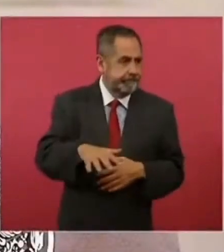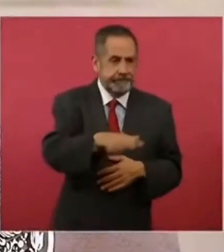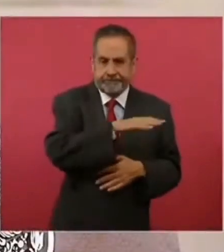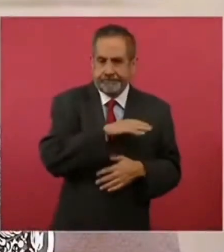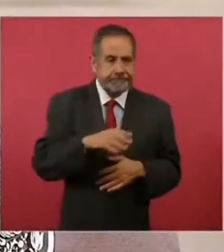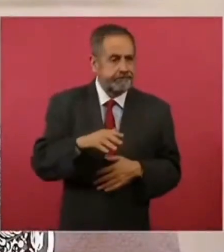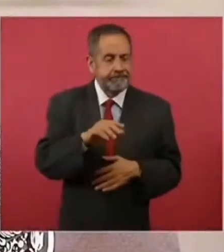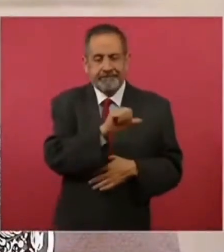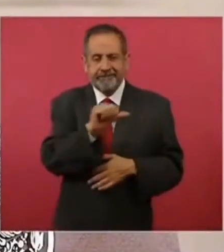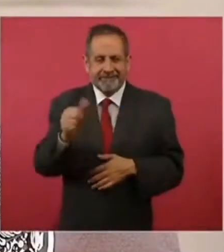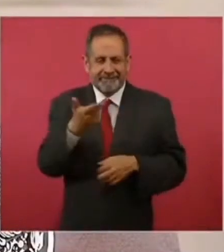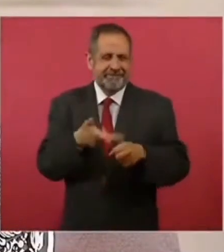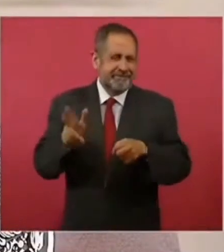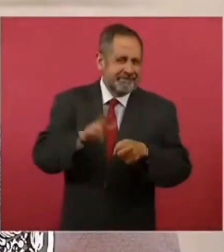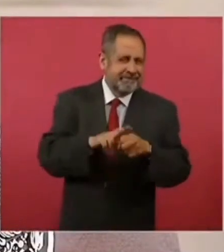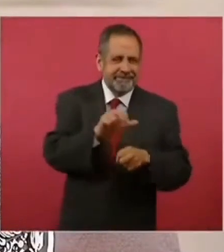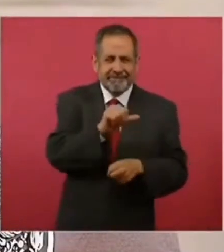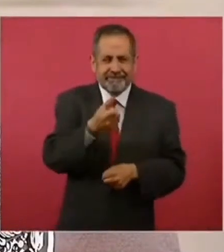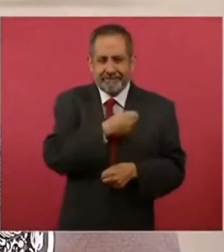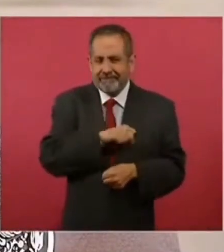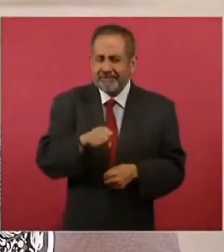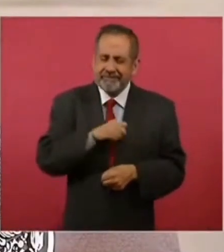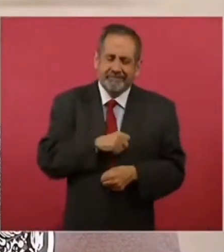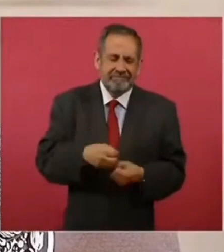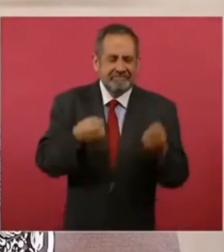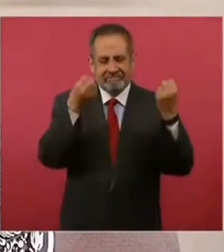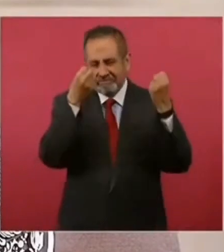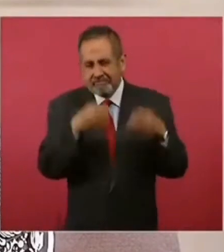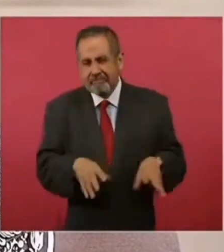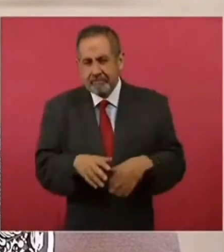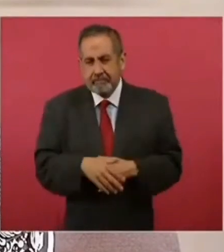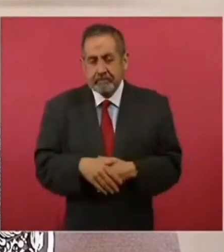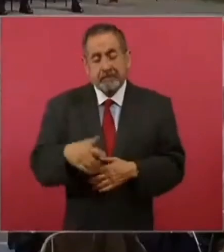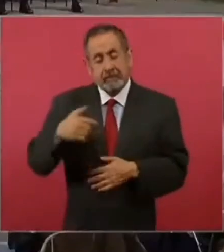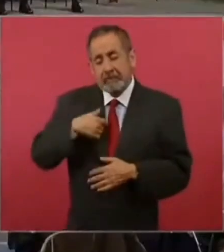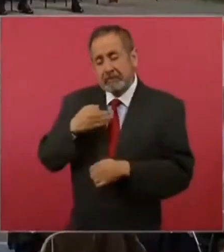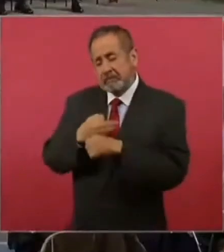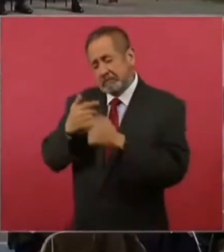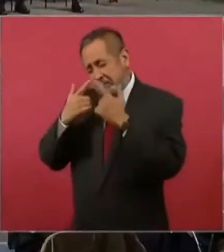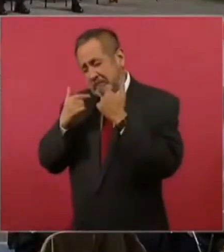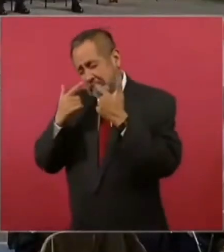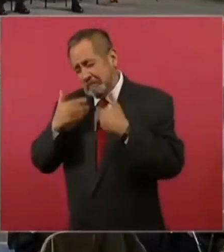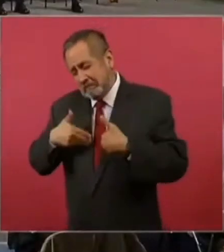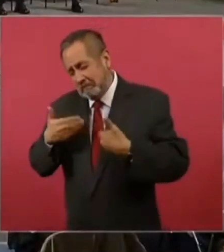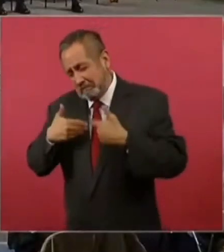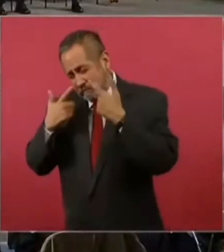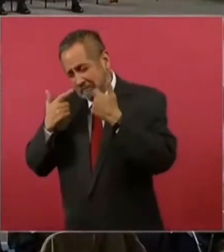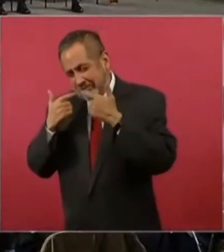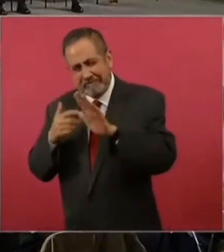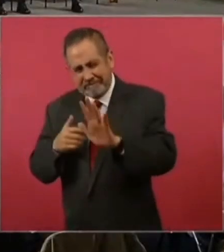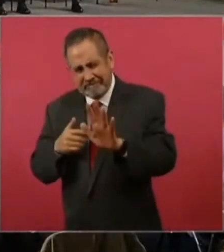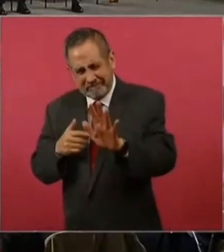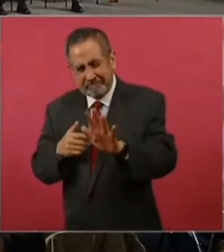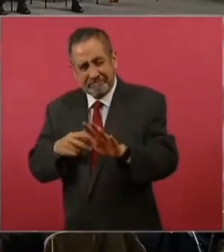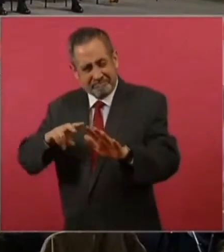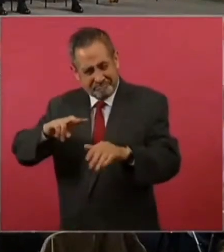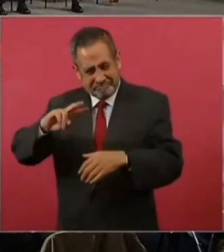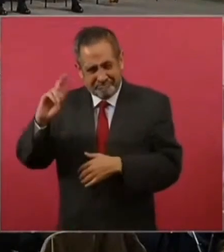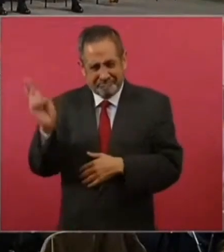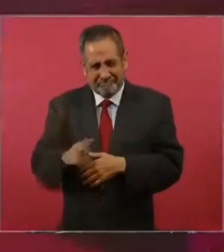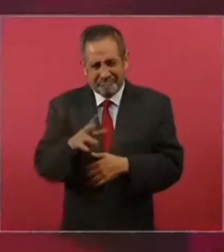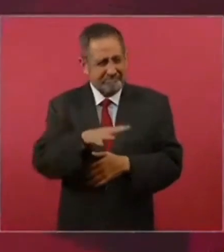deplorable. No vengo a llorar en su hombro, pero es francamente una